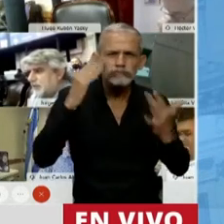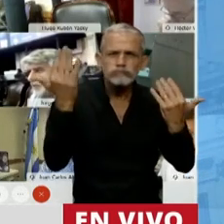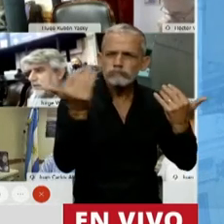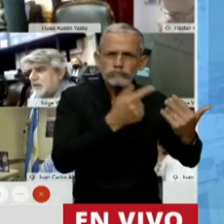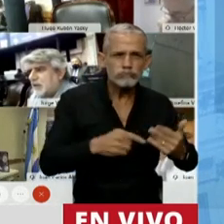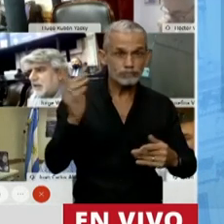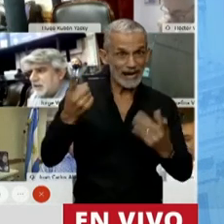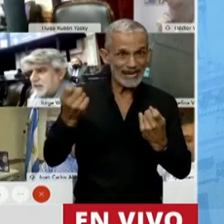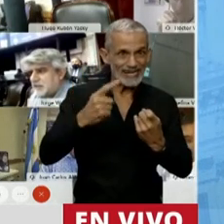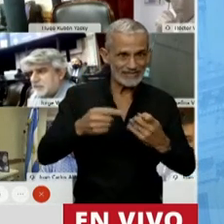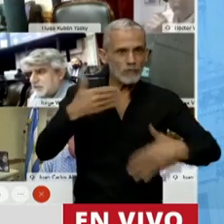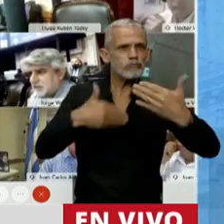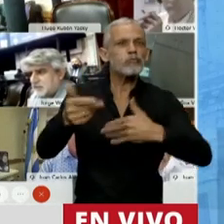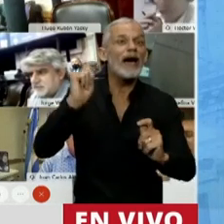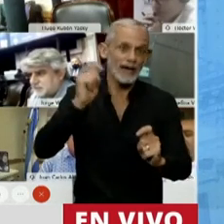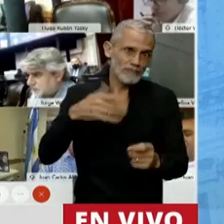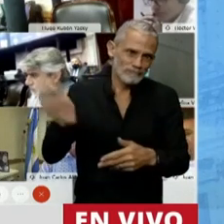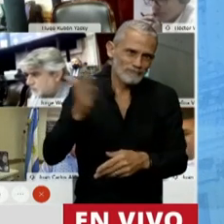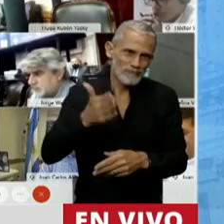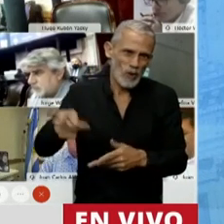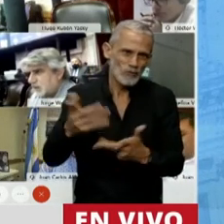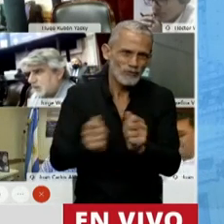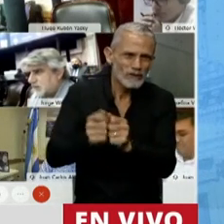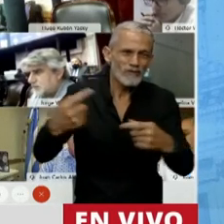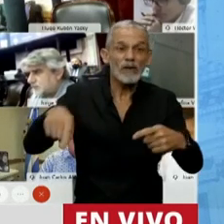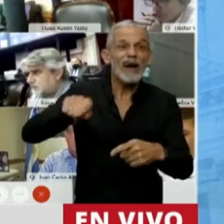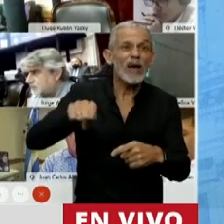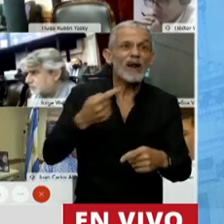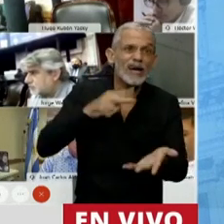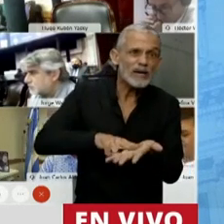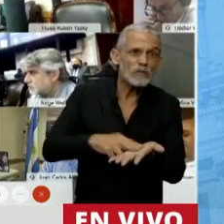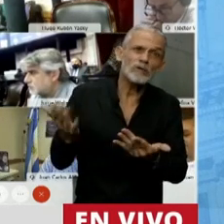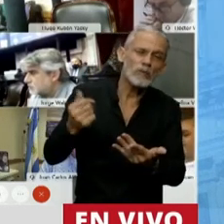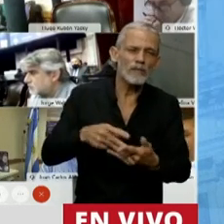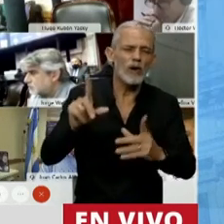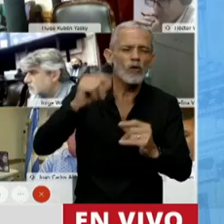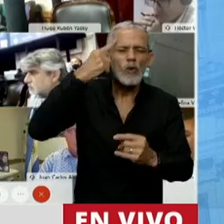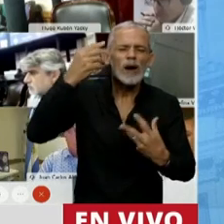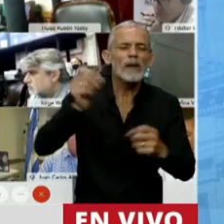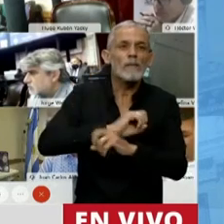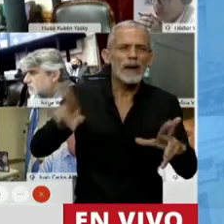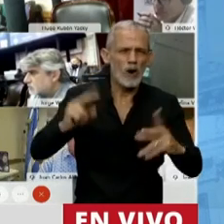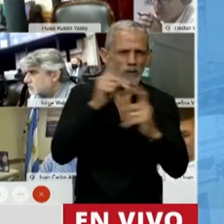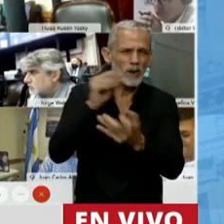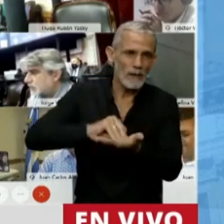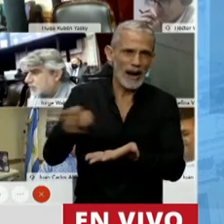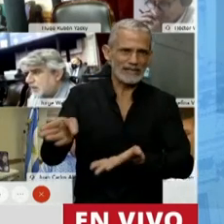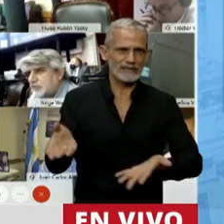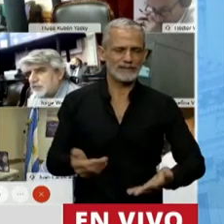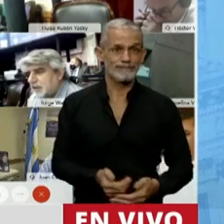productivos que van a sacar adelante el país y a los que hoy, lamentablemente, le vamos a generar un nuevo dolor de cabeza. Lo que sí quiero